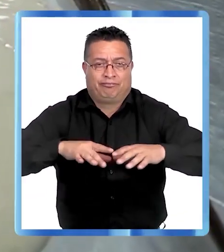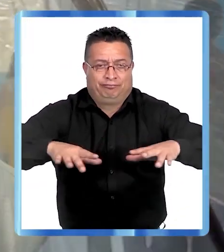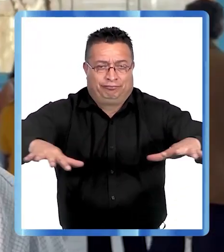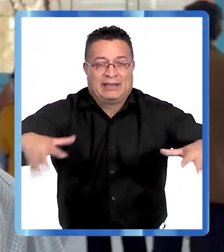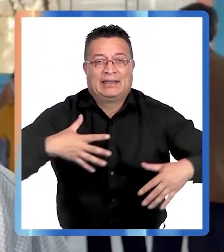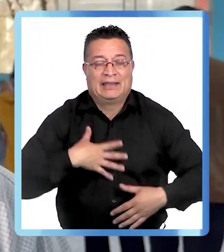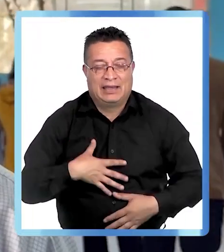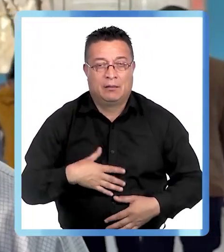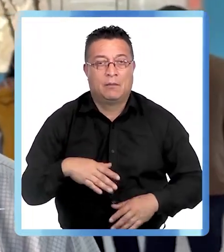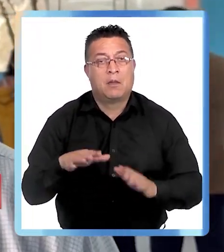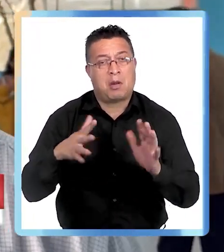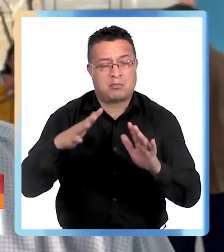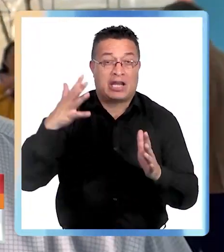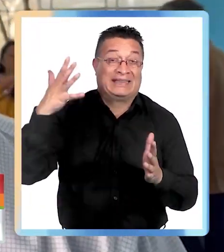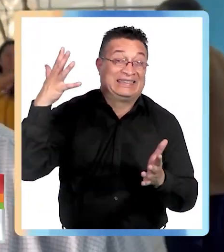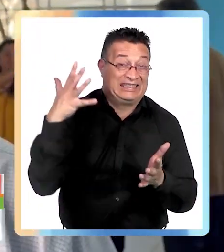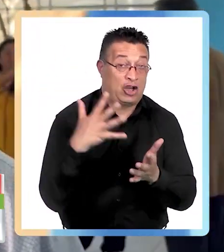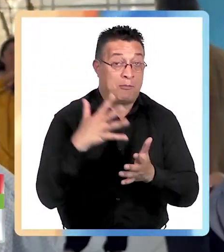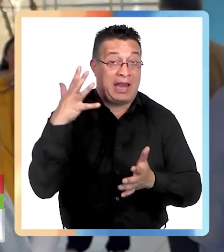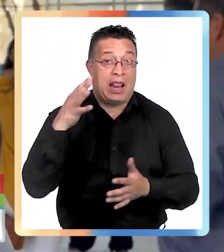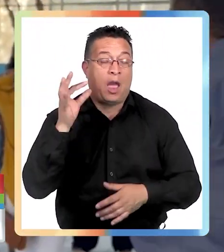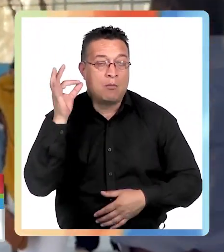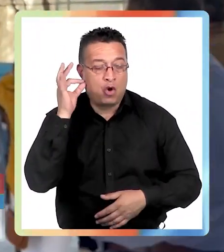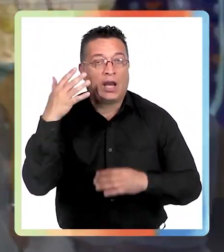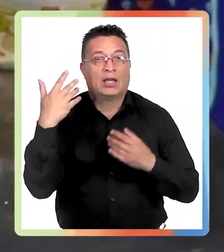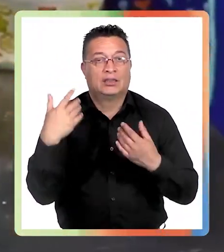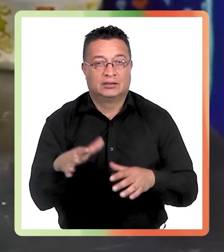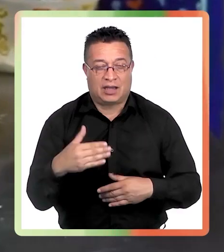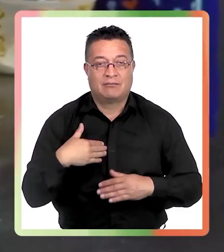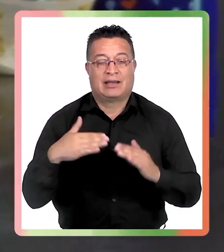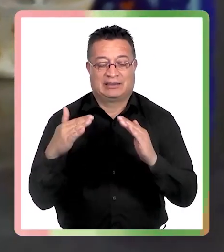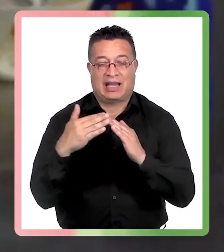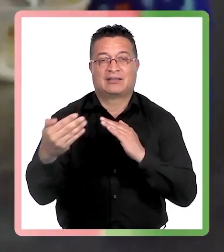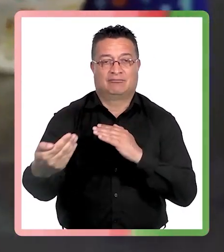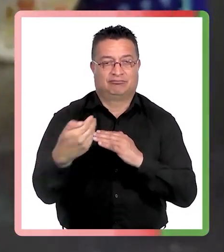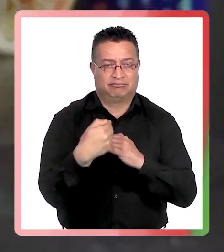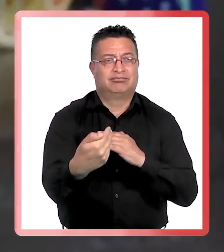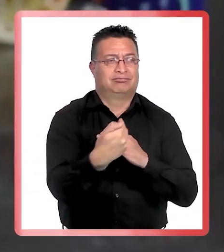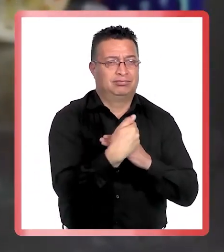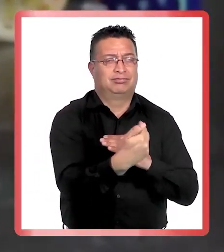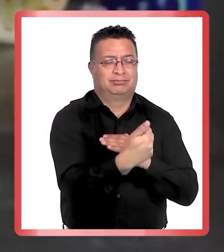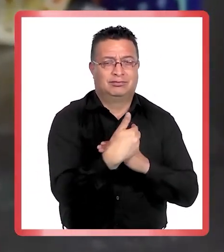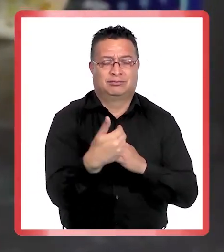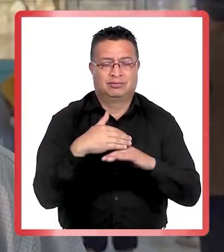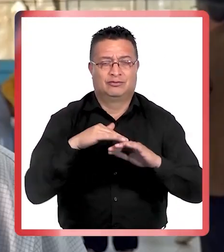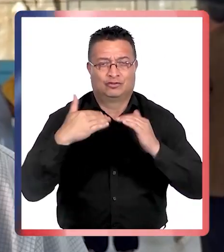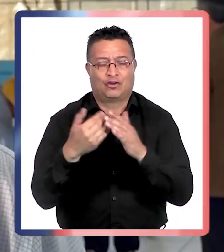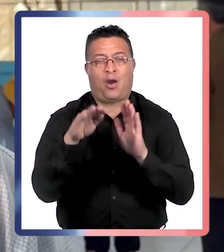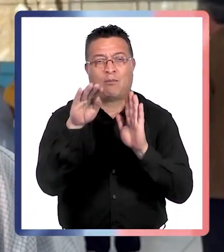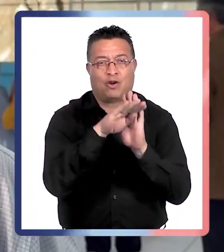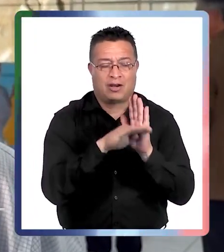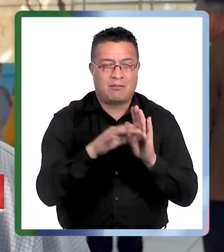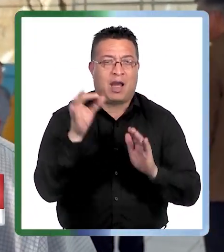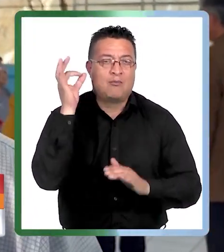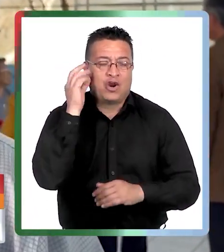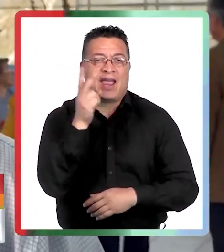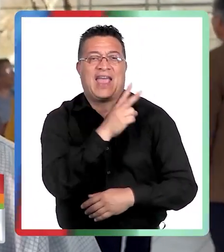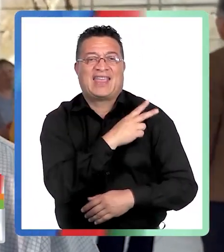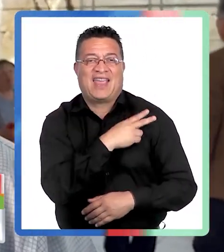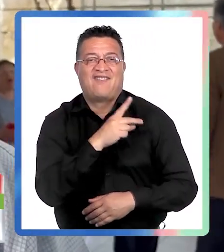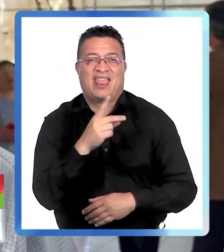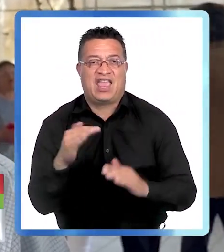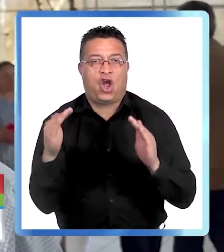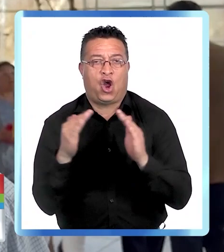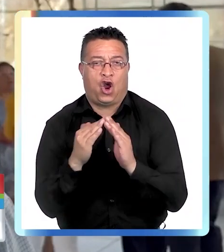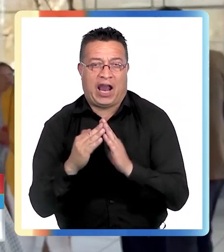Son cerca de 5.000 las mujeres que han pasado por nuestra Casa de la Mujer, que en conjunto con otros programas, Mujeres Jefas de Hogar,